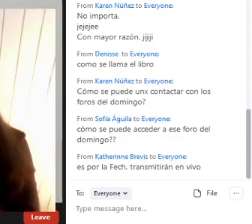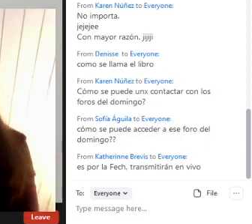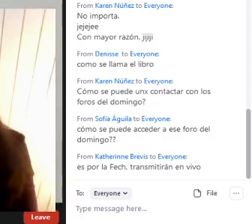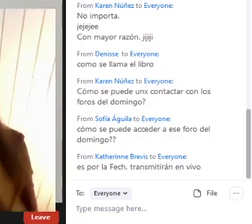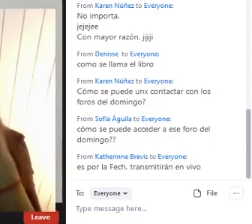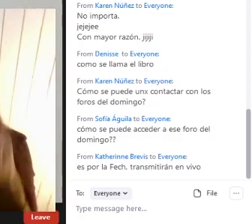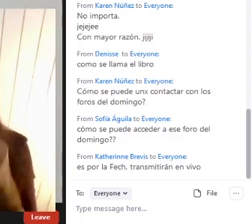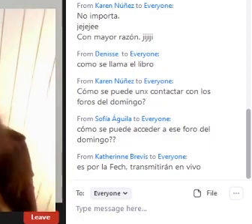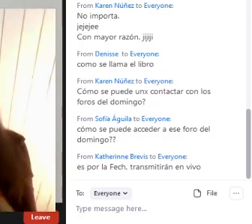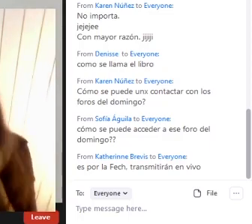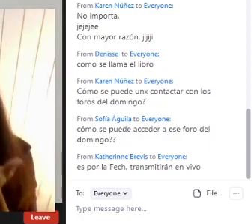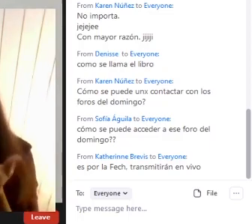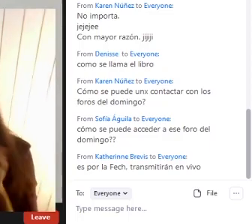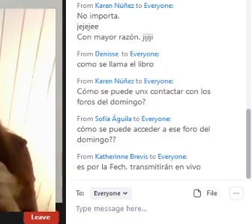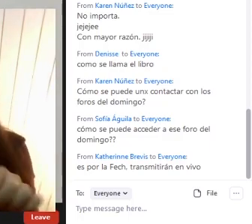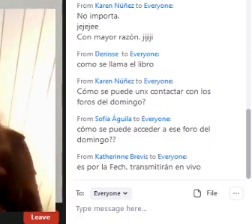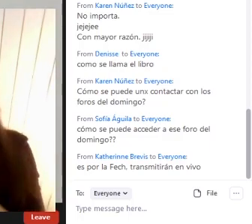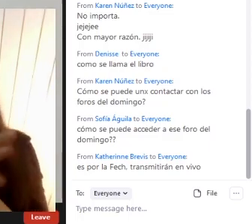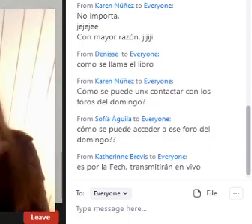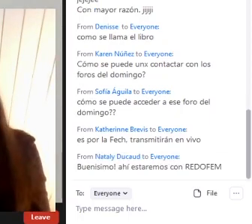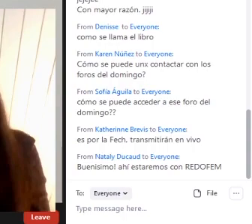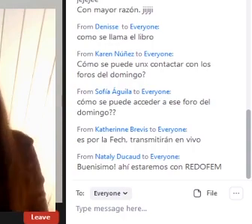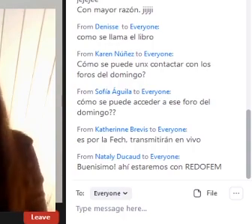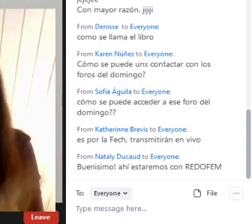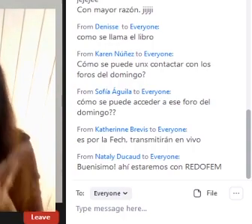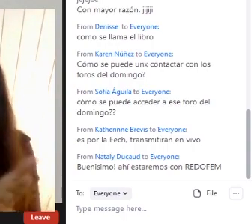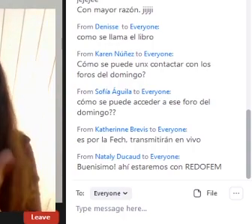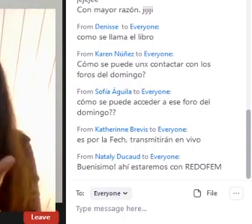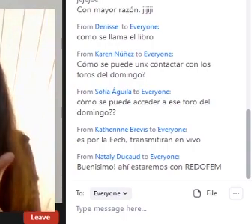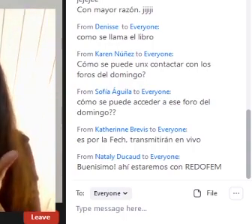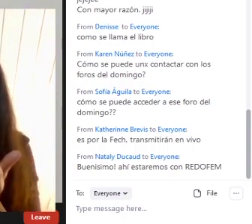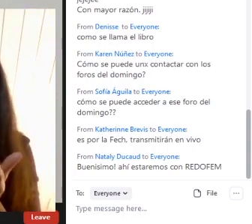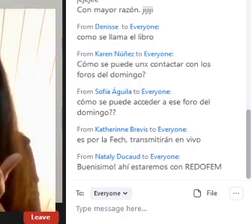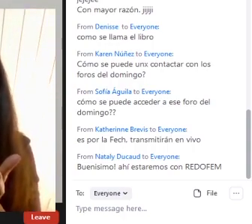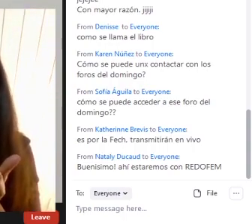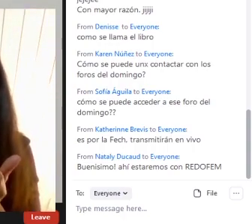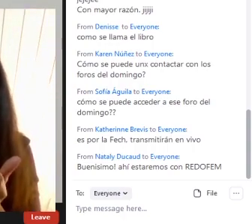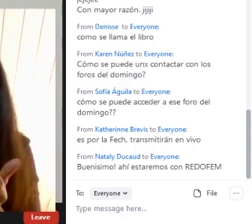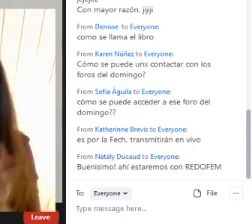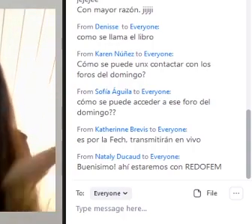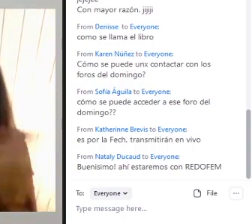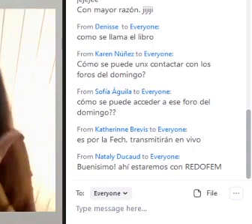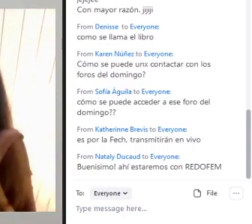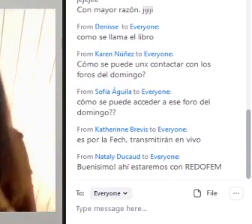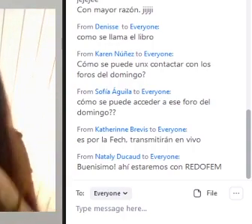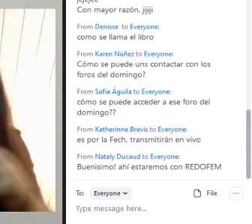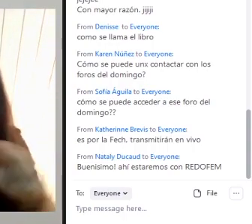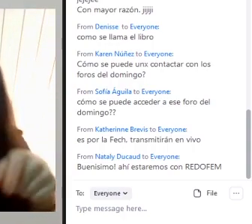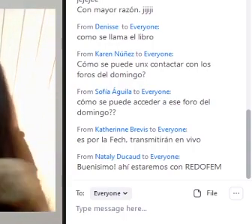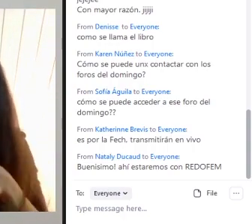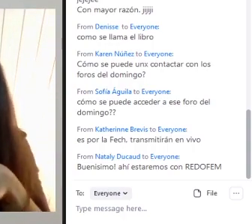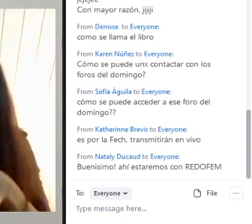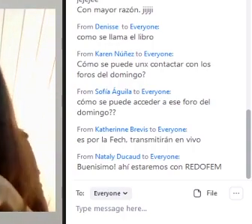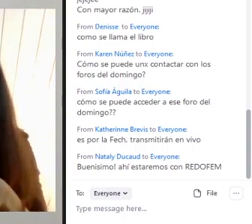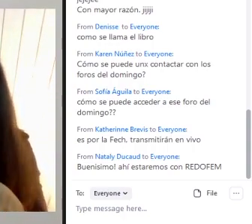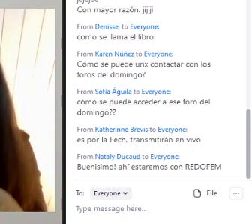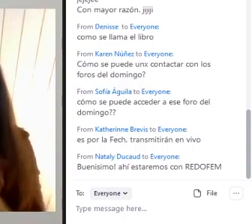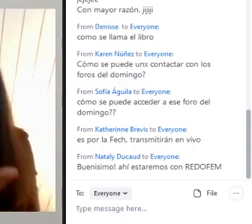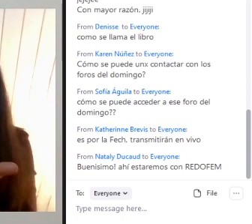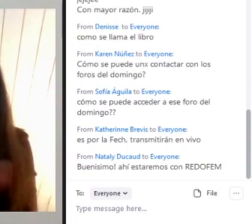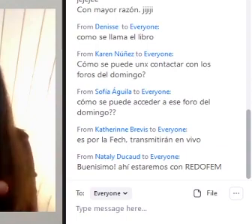de cosas Pero en general Yo diría que hay que Hacer de la clase Un espacio Que no tenga lugar La